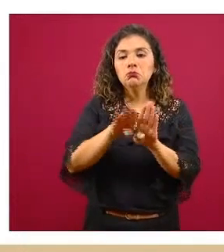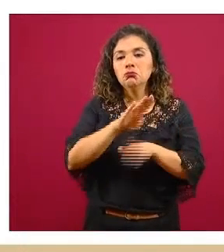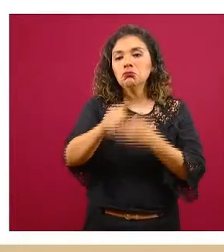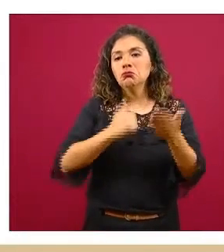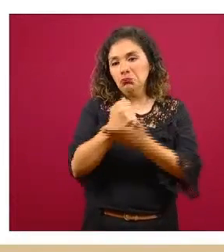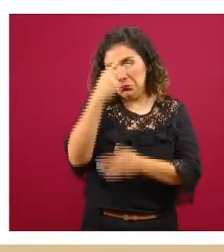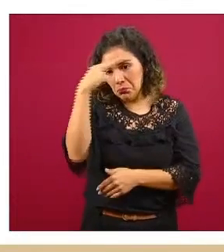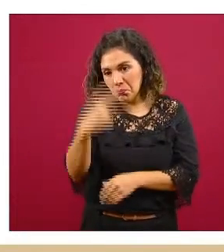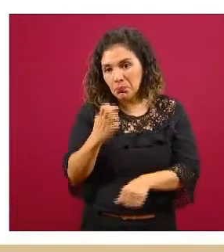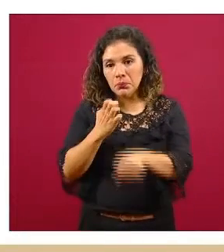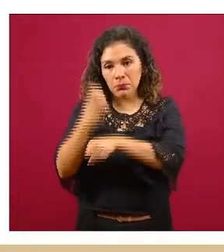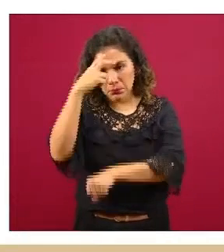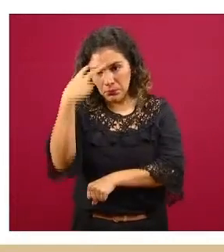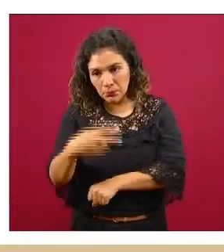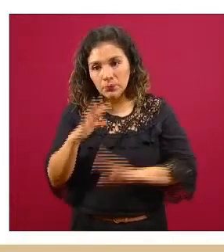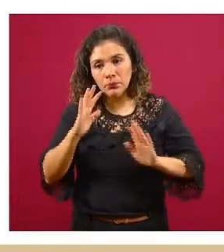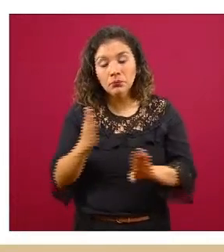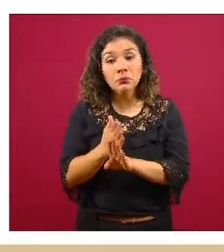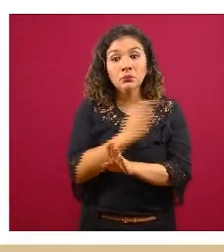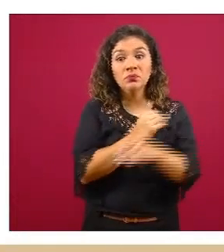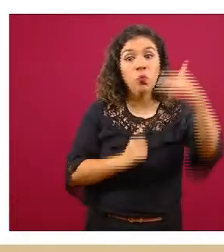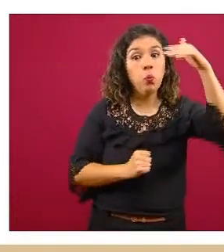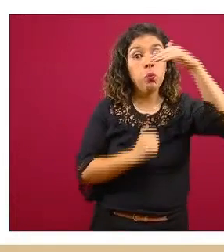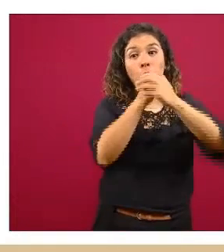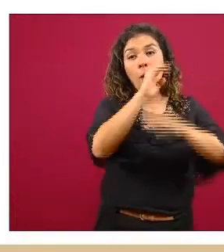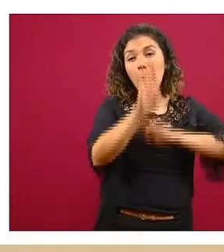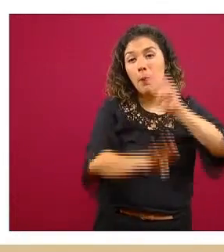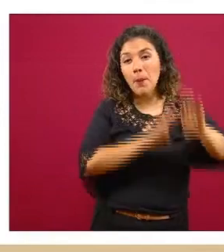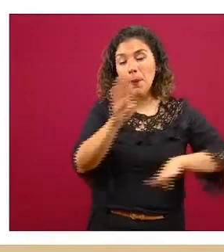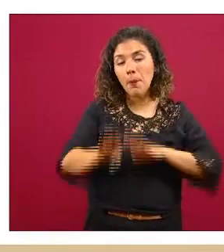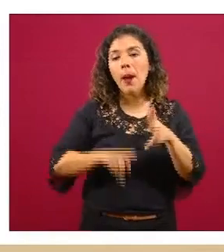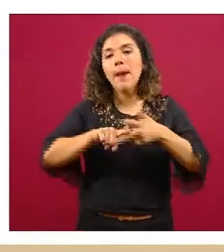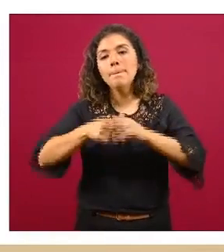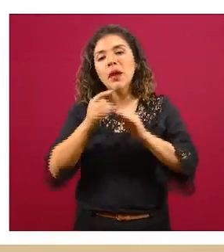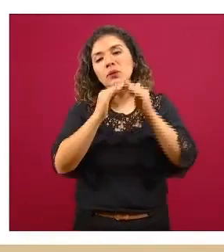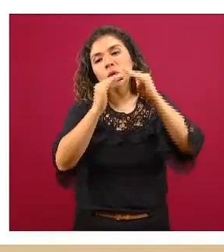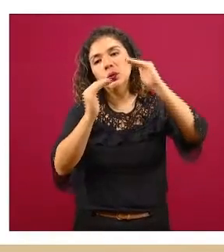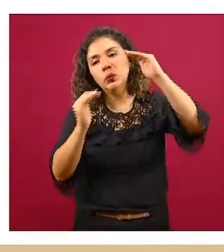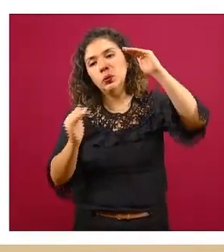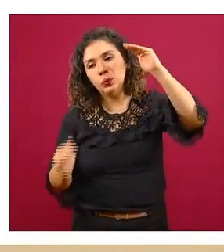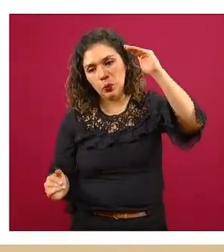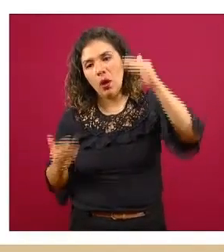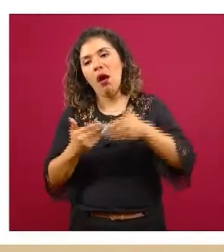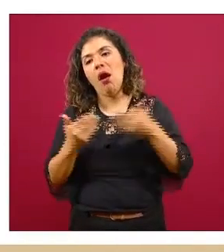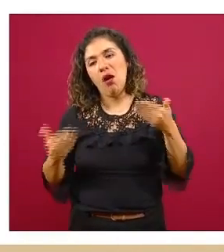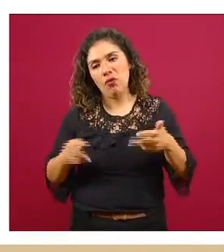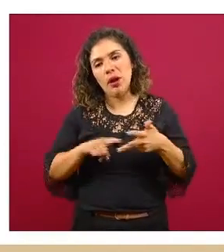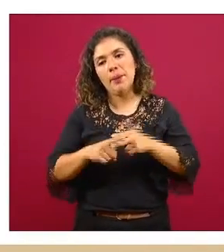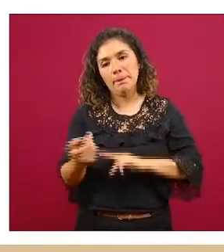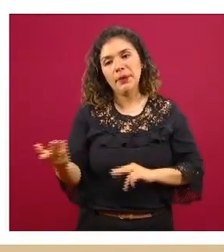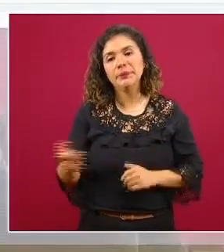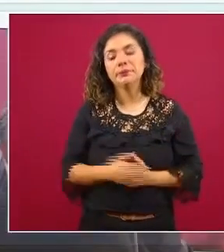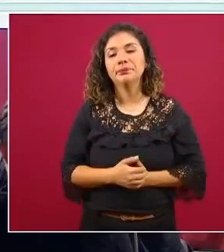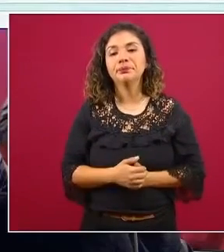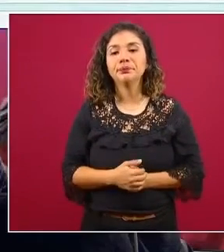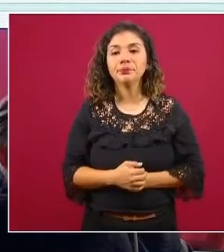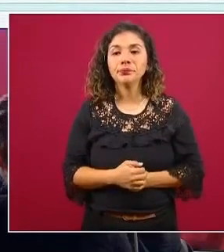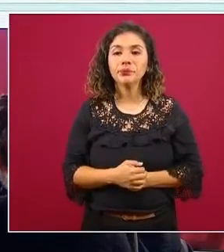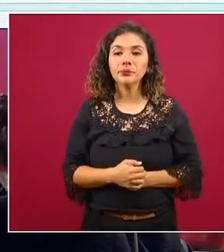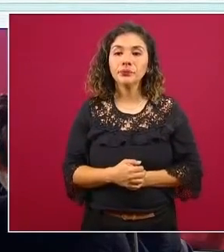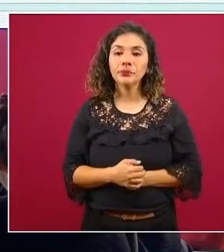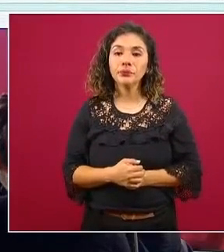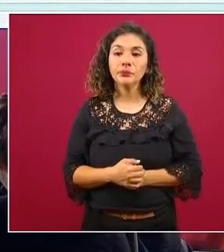Ciudad de México Estado de México que ya pasaron el pico más alto pero que ya está descendiendo como vemos ahora en el ejemplo de Ciudad de México la siguiente